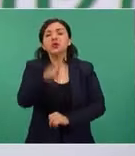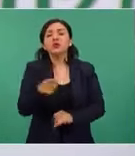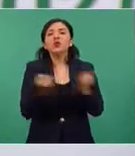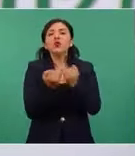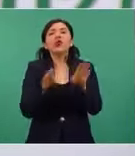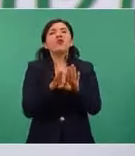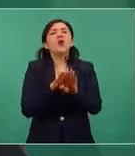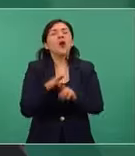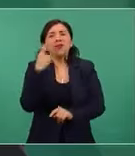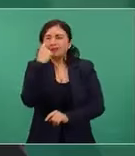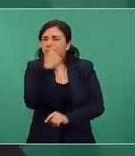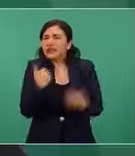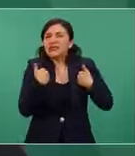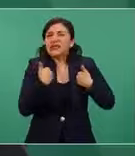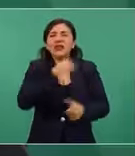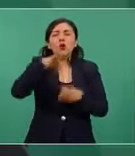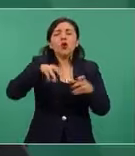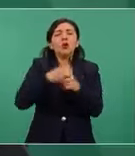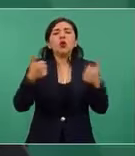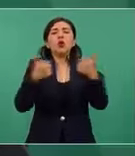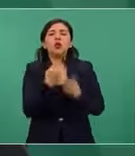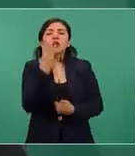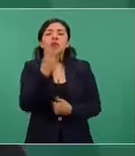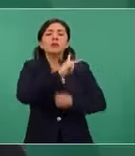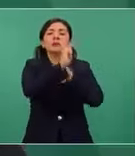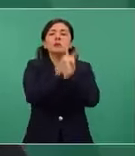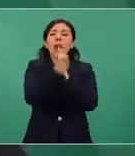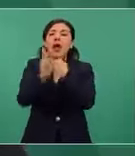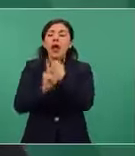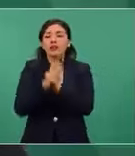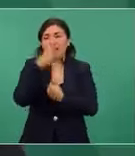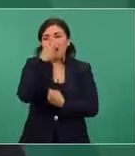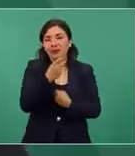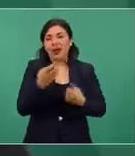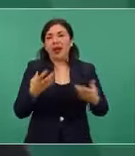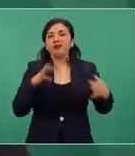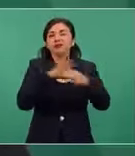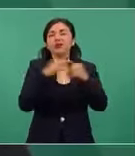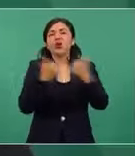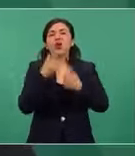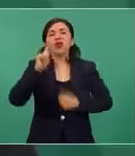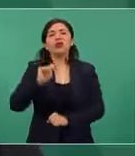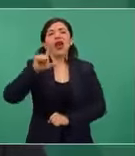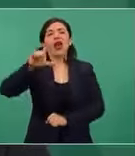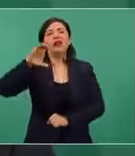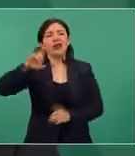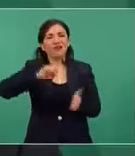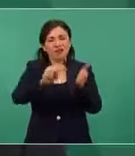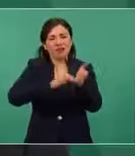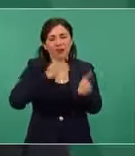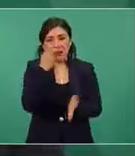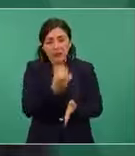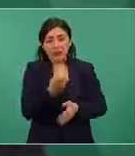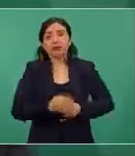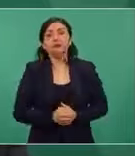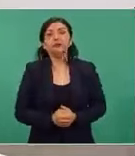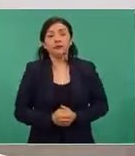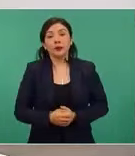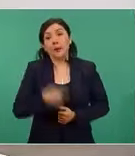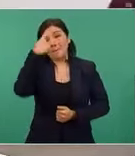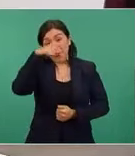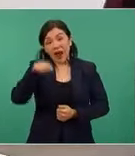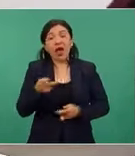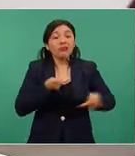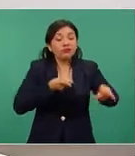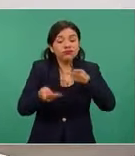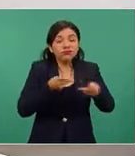una visión común de los tres países de América que conformamos el Tratado Libre de Comercio de América del Norte hacia el